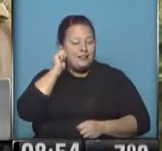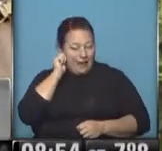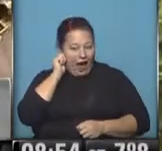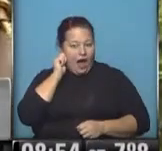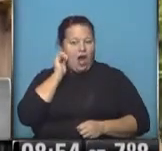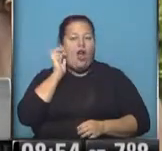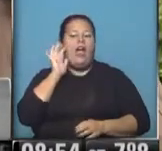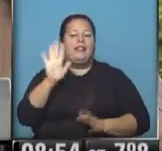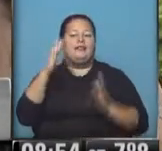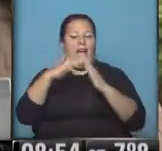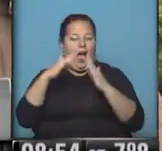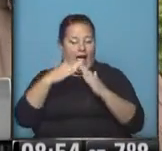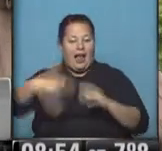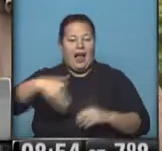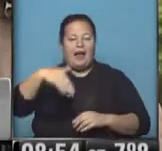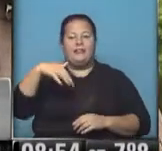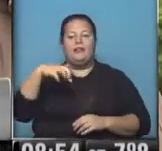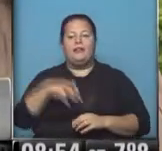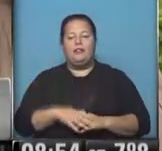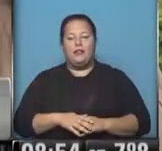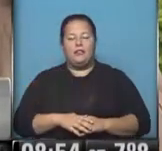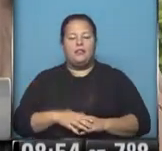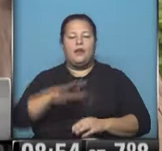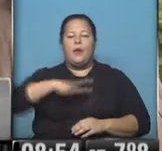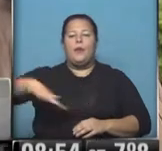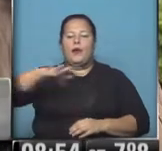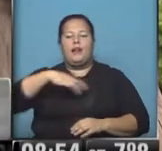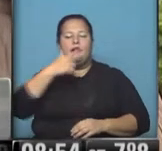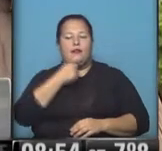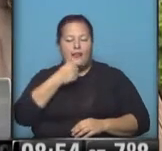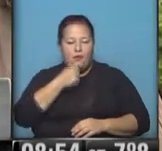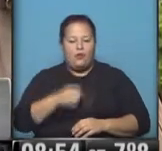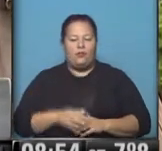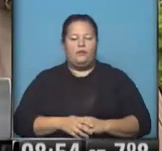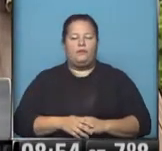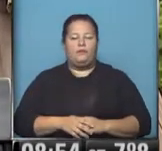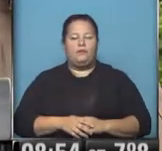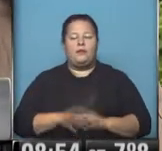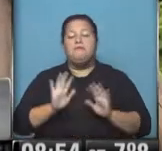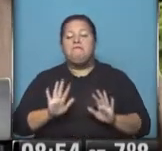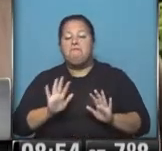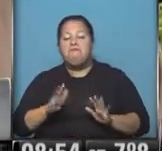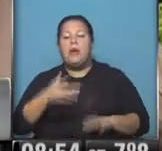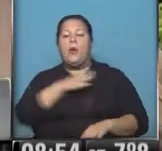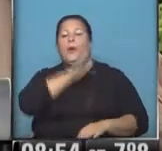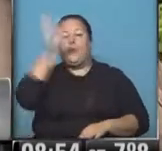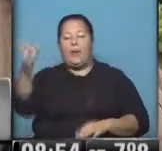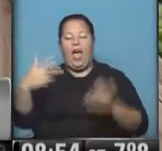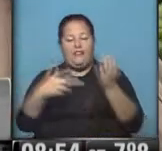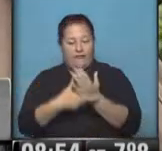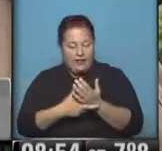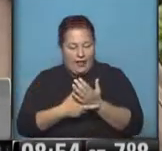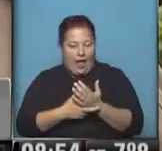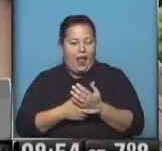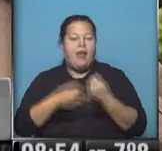se encuentra en su domicilio aquí en la calle Pareja, en el barrio de Villa Devoto, a la espera de concurrir a la fiscalía